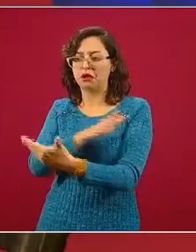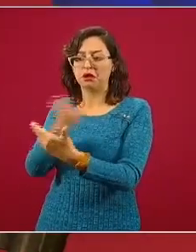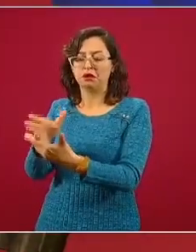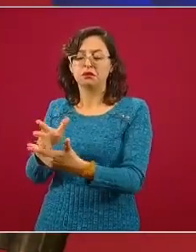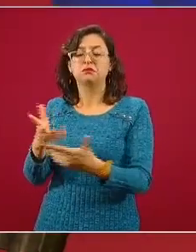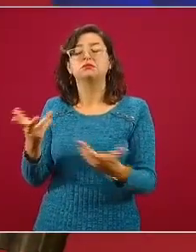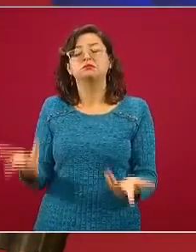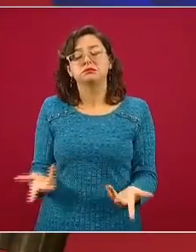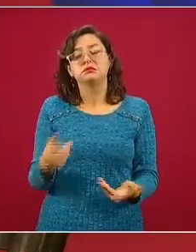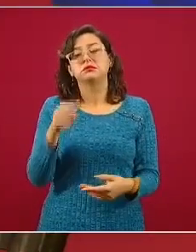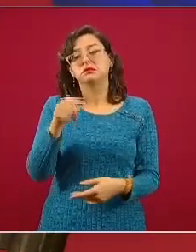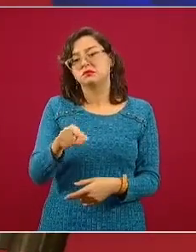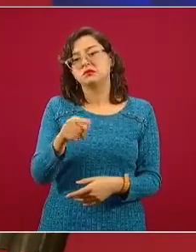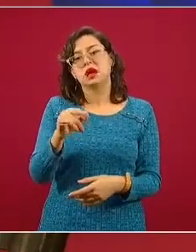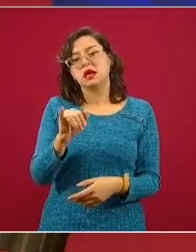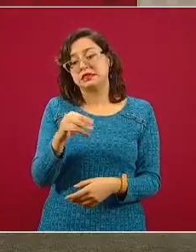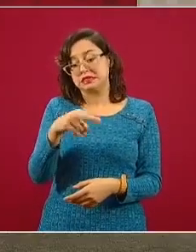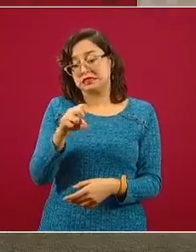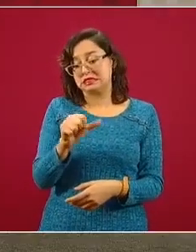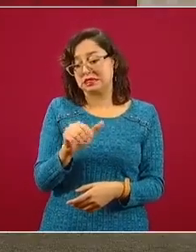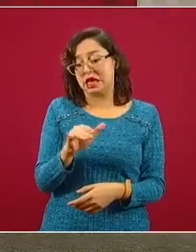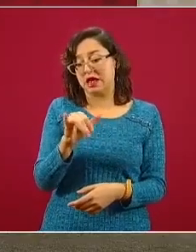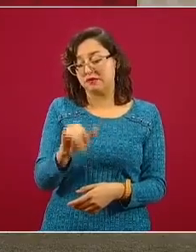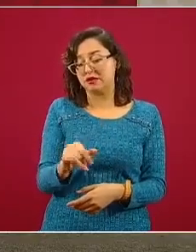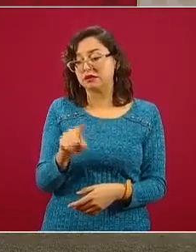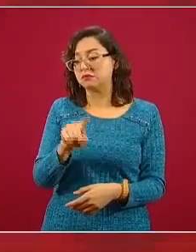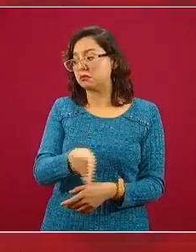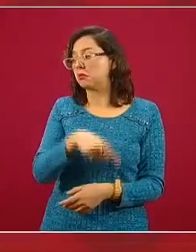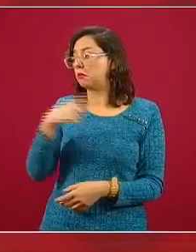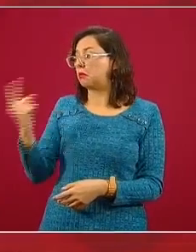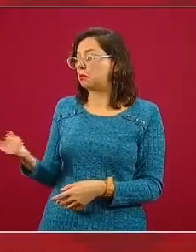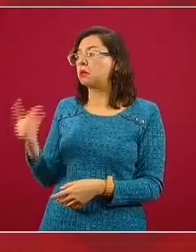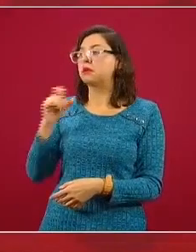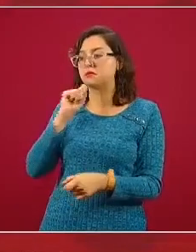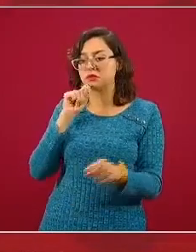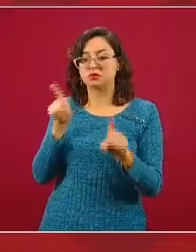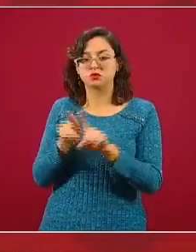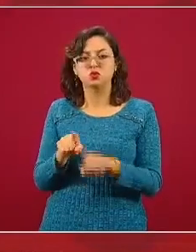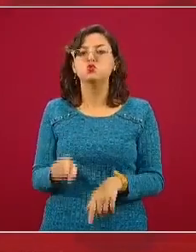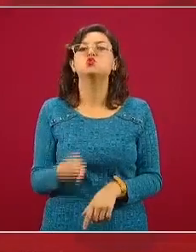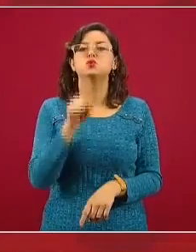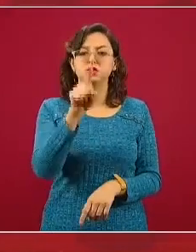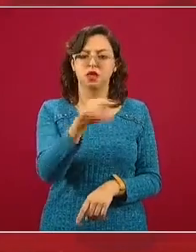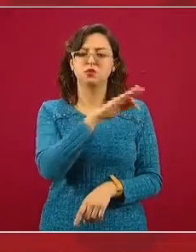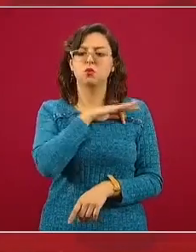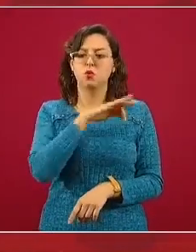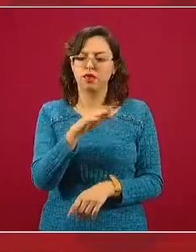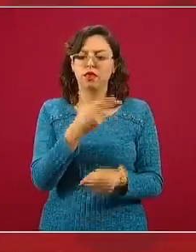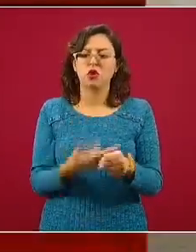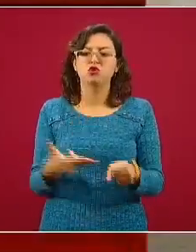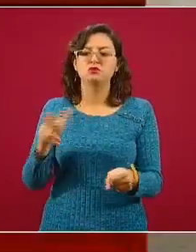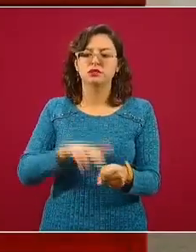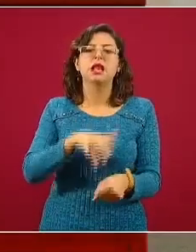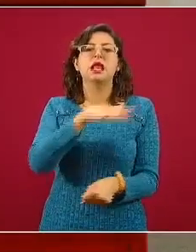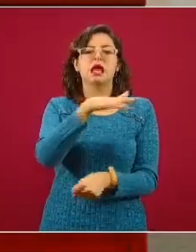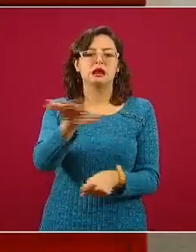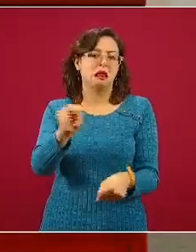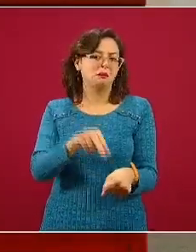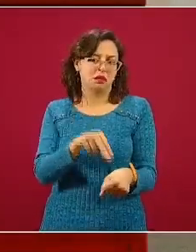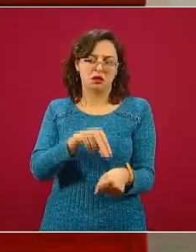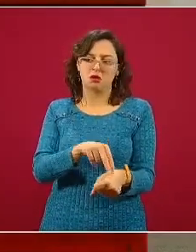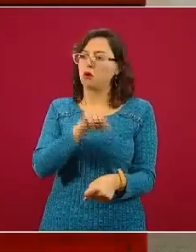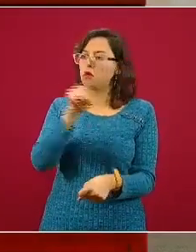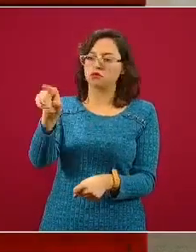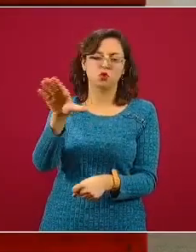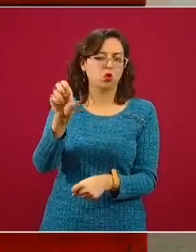para no dejarla sin respuesta, usted podría acudir al Hospital General de México como recurso para atención de los asuntos comunes,